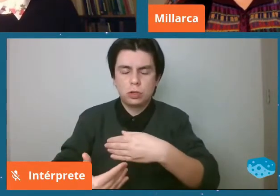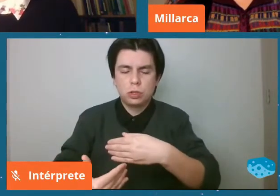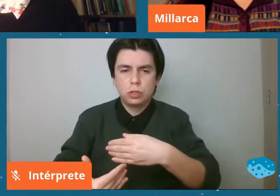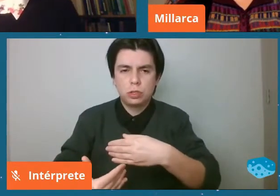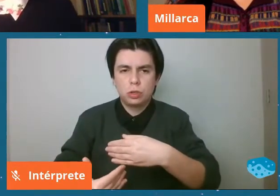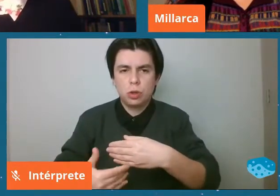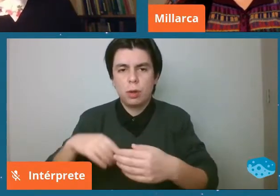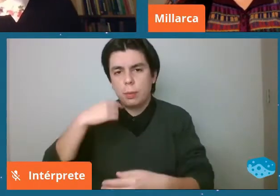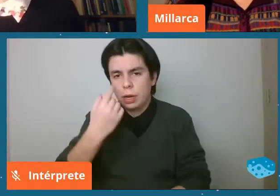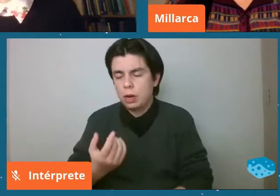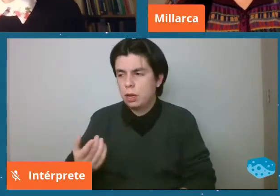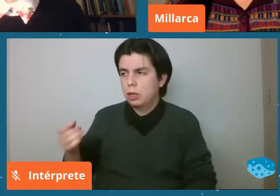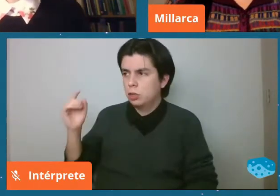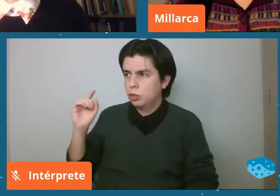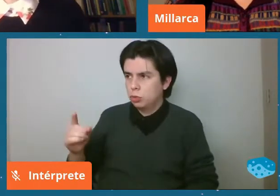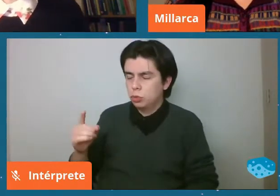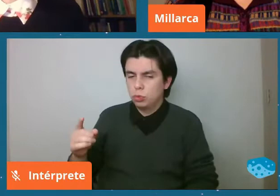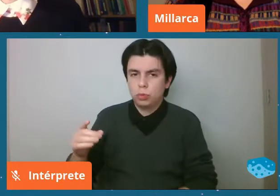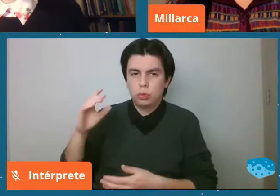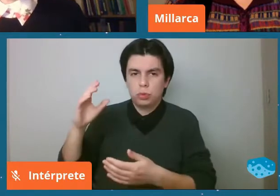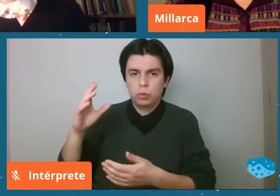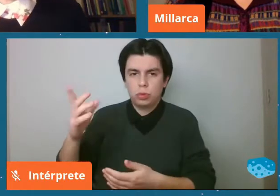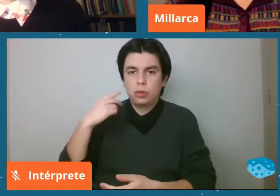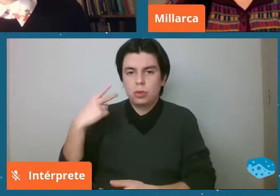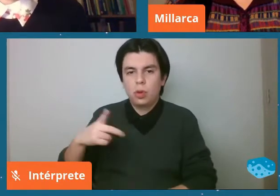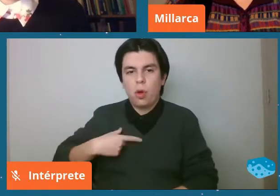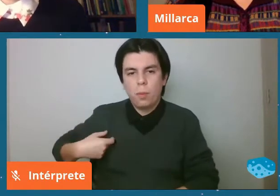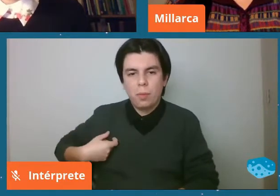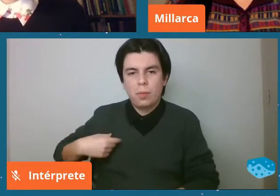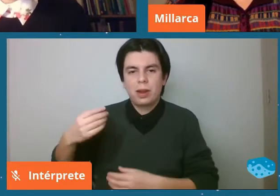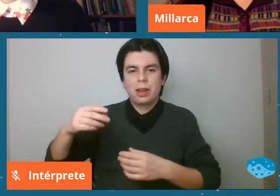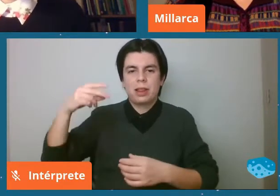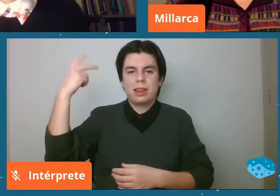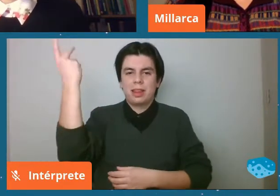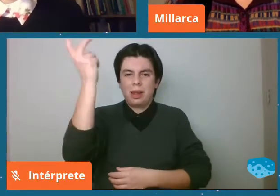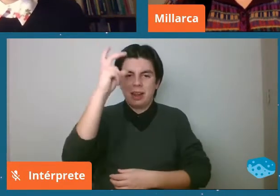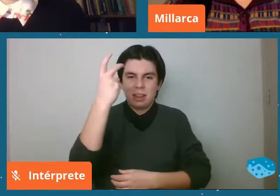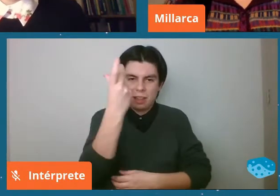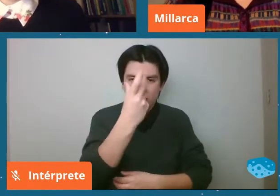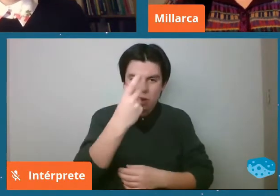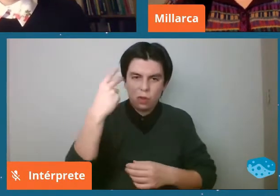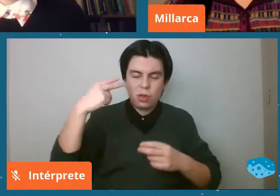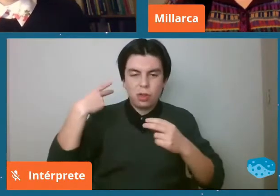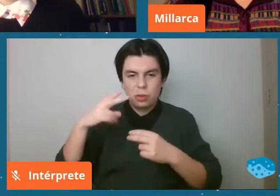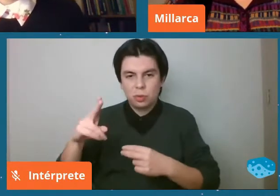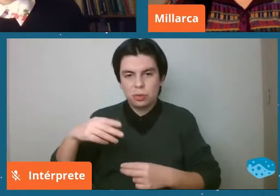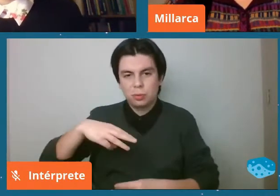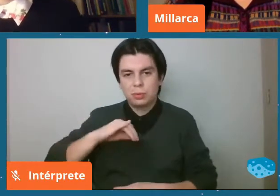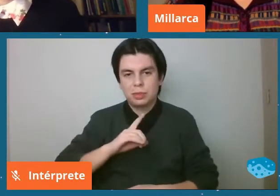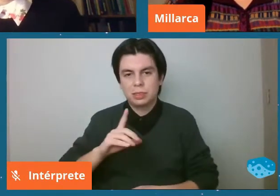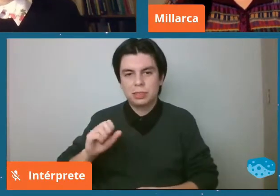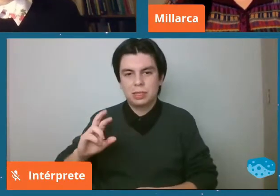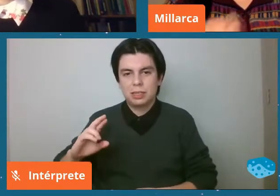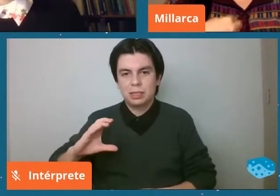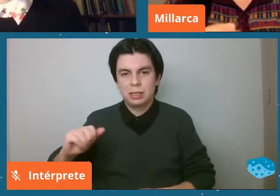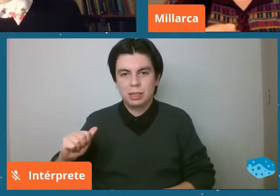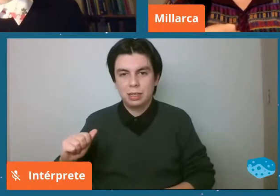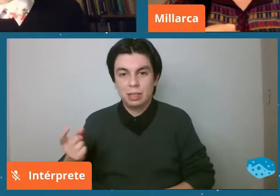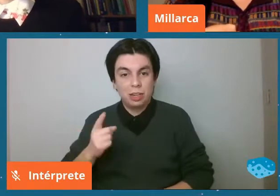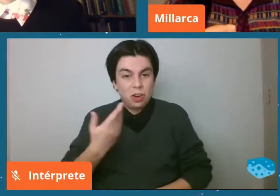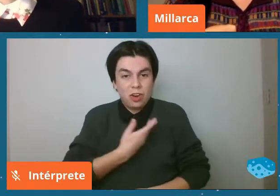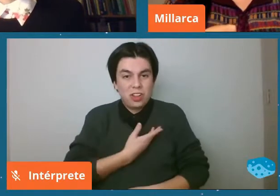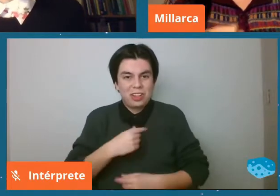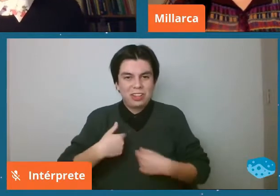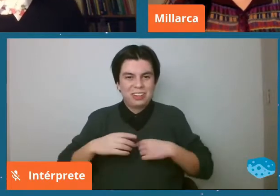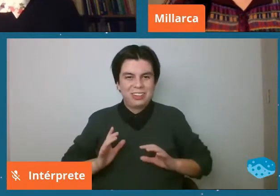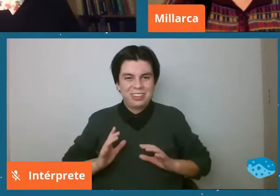tú tener un asteroide que lleva tu nombre el asteroide Millarca es que yo no lo tengo el asteroide